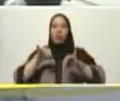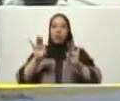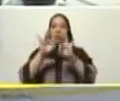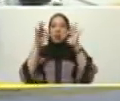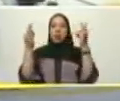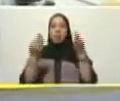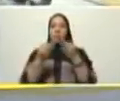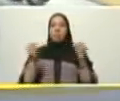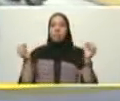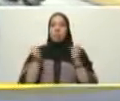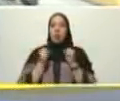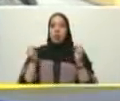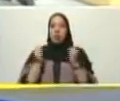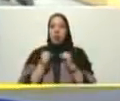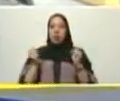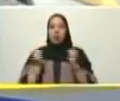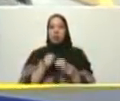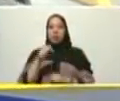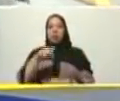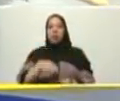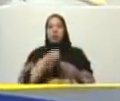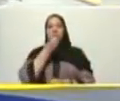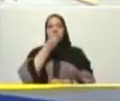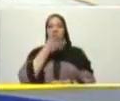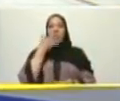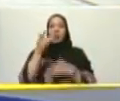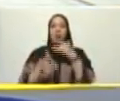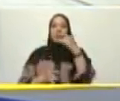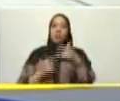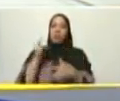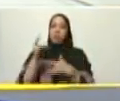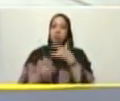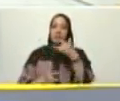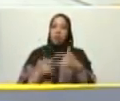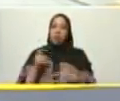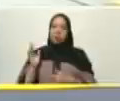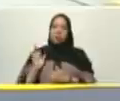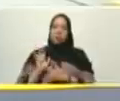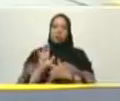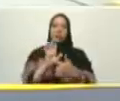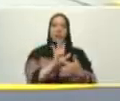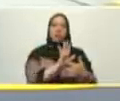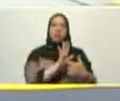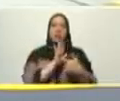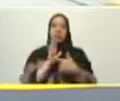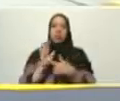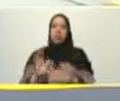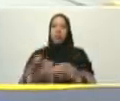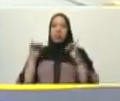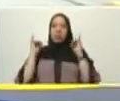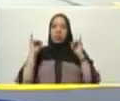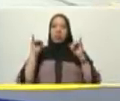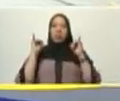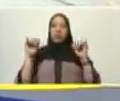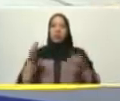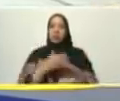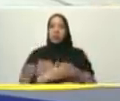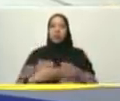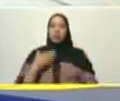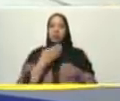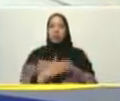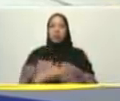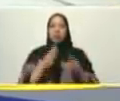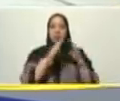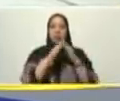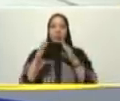por este bonito acto y conmemorando ya la celebración de la misión vivienda Venezuela